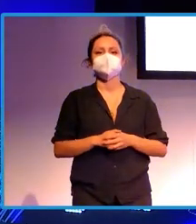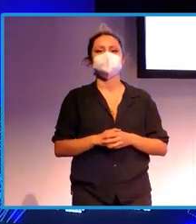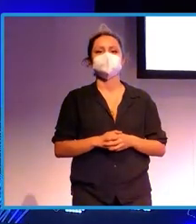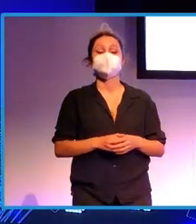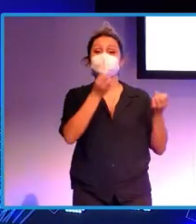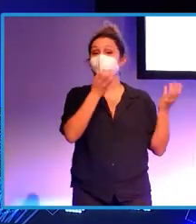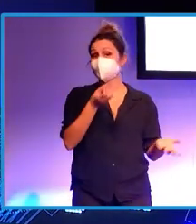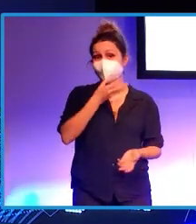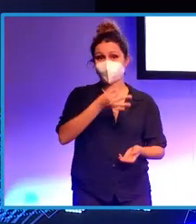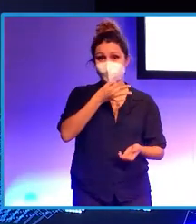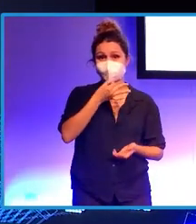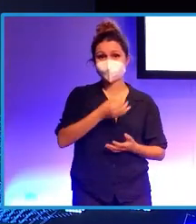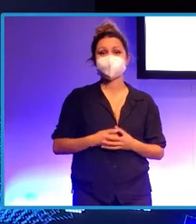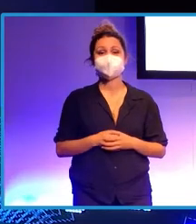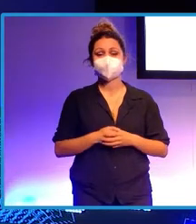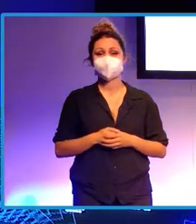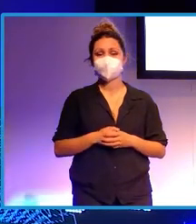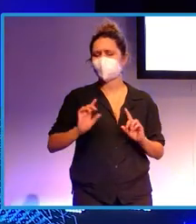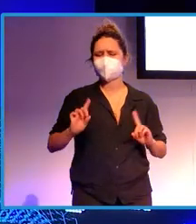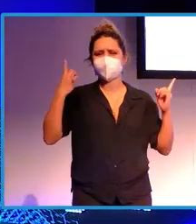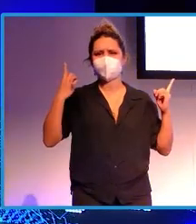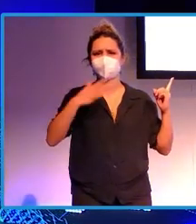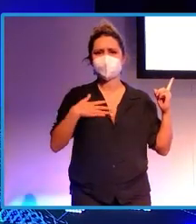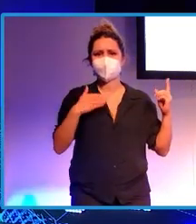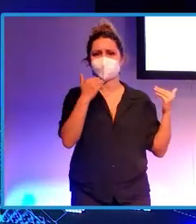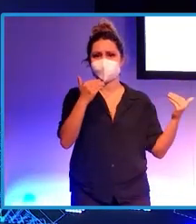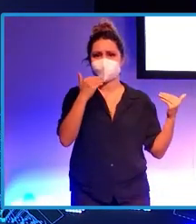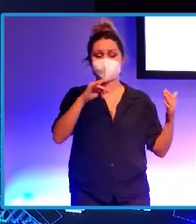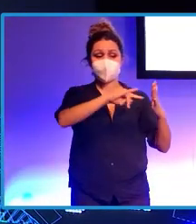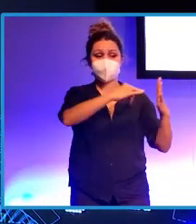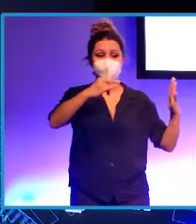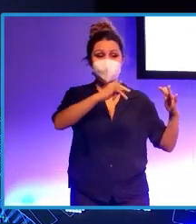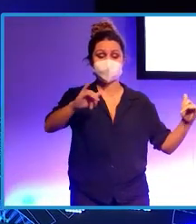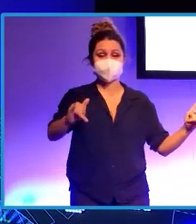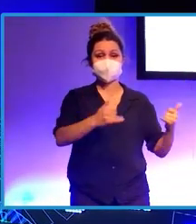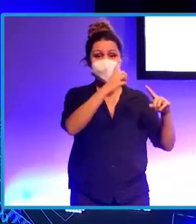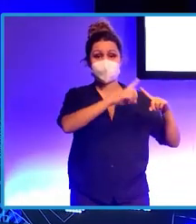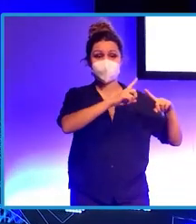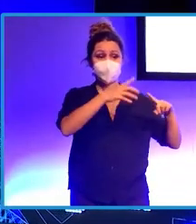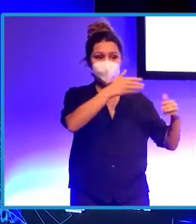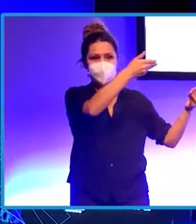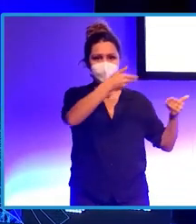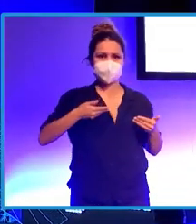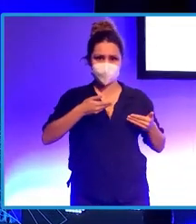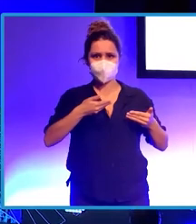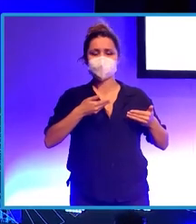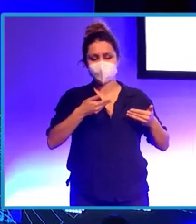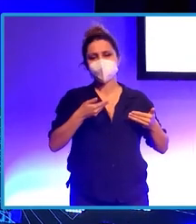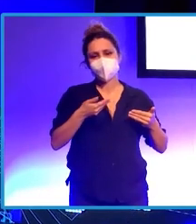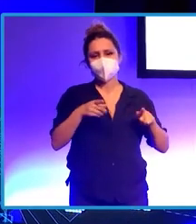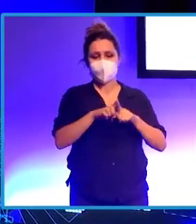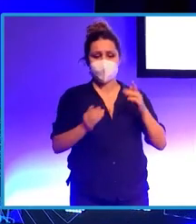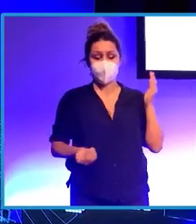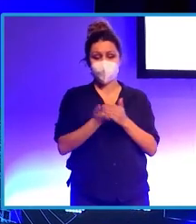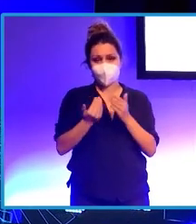¿Qué tal? Buenas tardes. Antes que nada, quiero agradecer a Tecnológica Santa Cruz por la invitación que nos han hecho a este